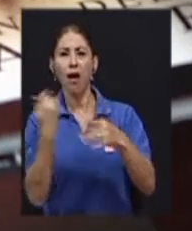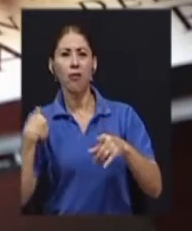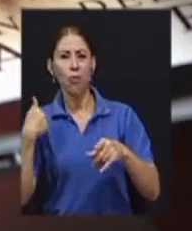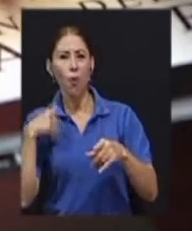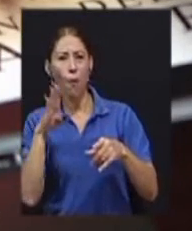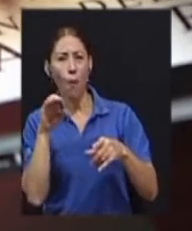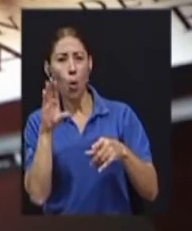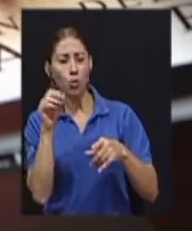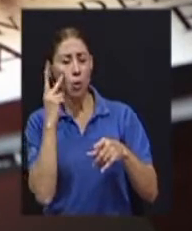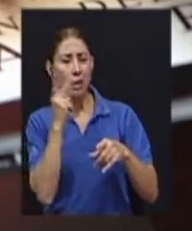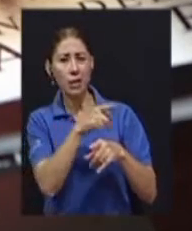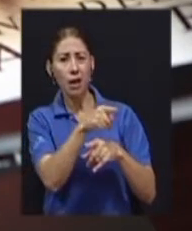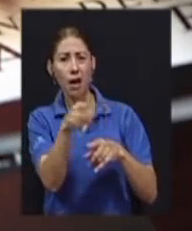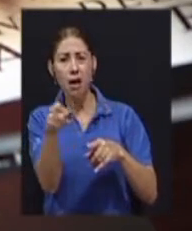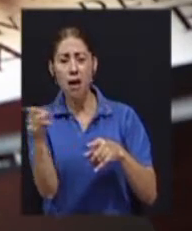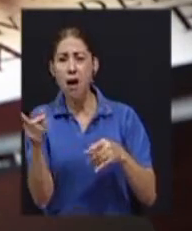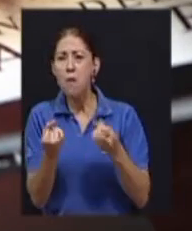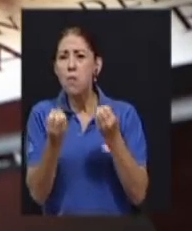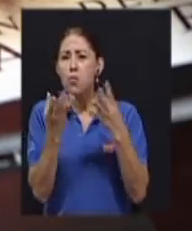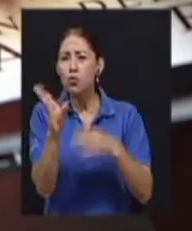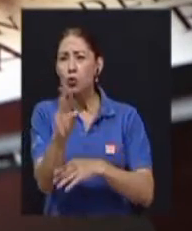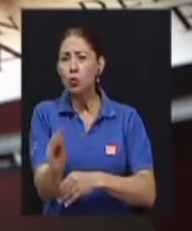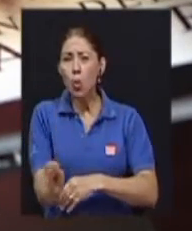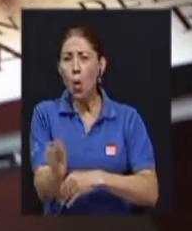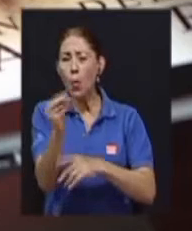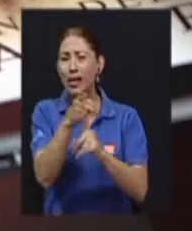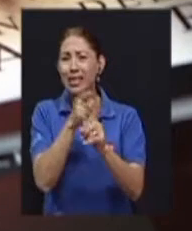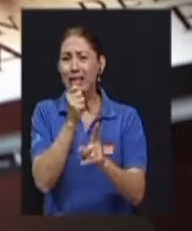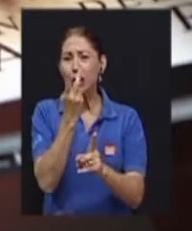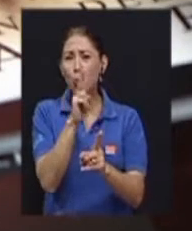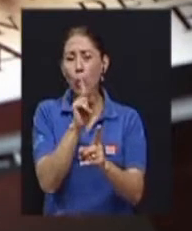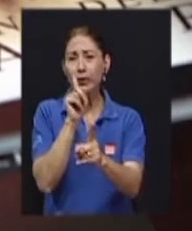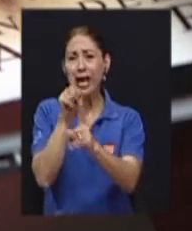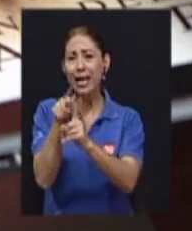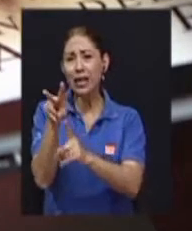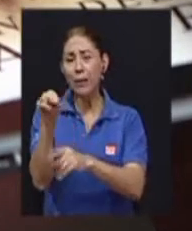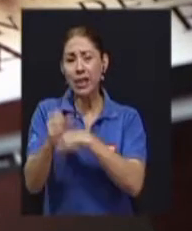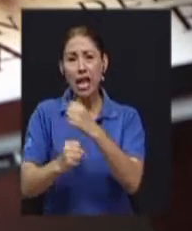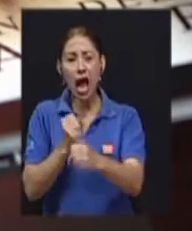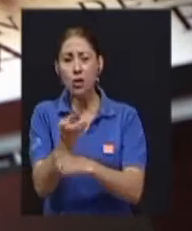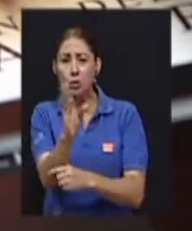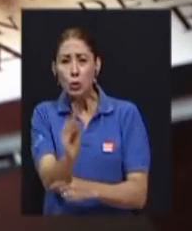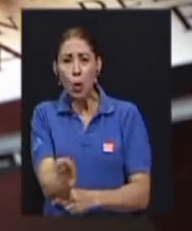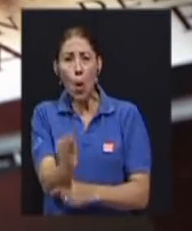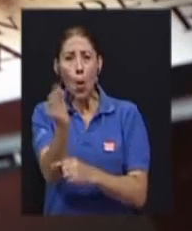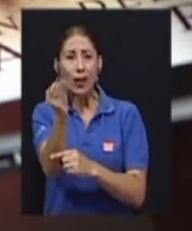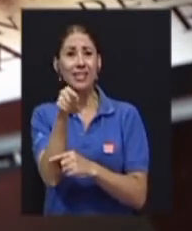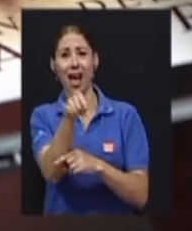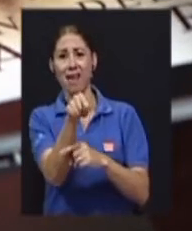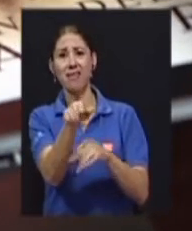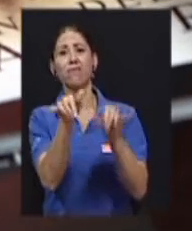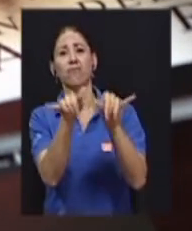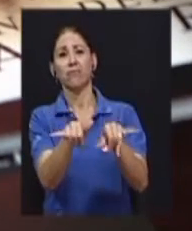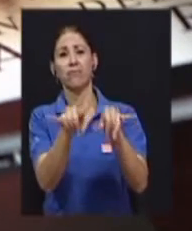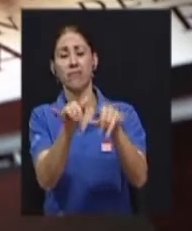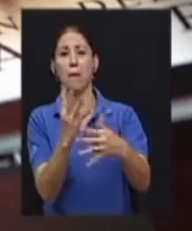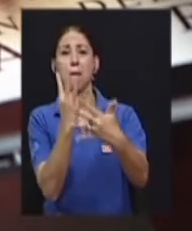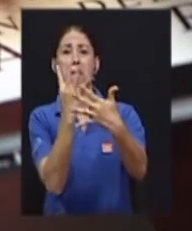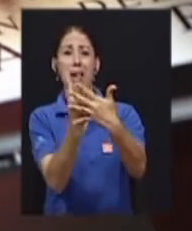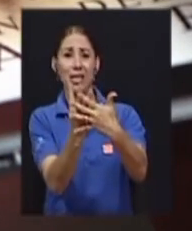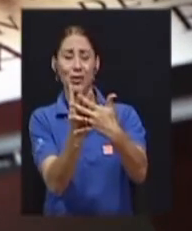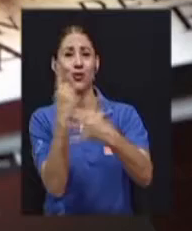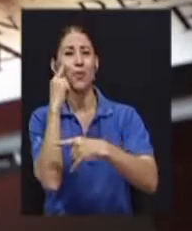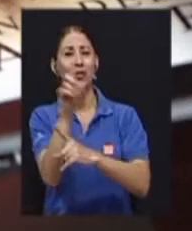oscilaban entre los 2 y los 20 años, que estaban ahí presos por tonterías que habían cometido, pero